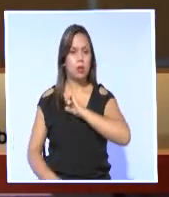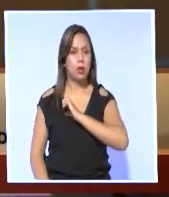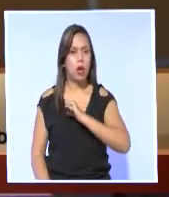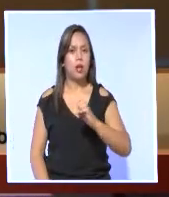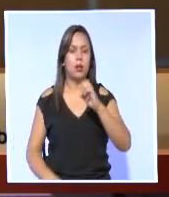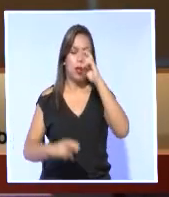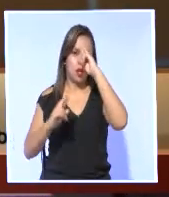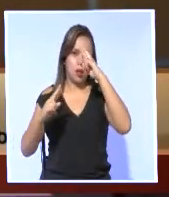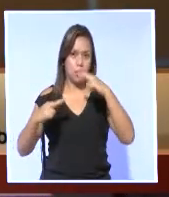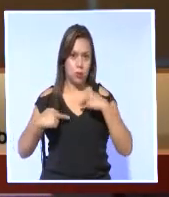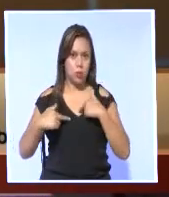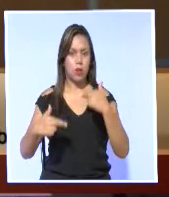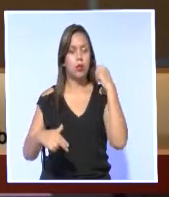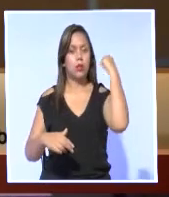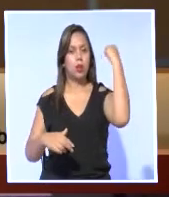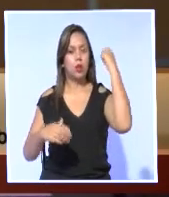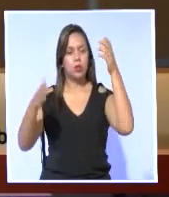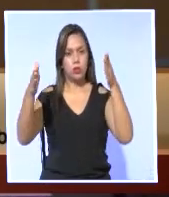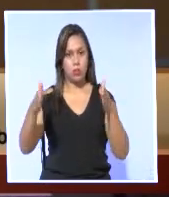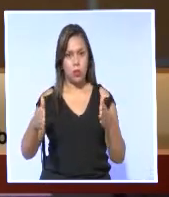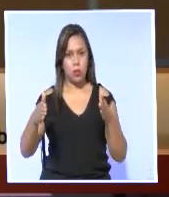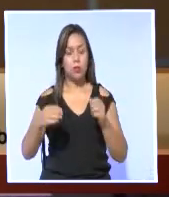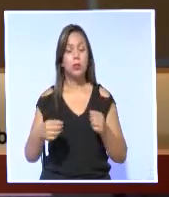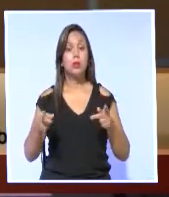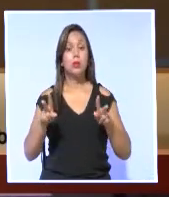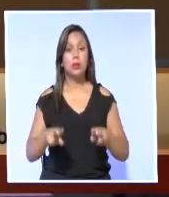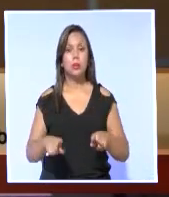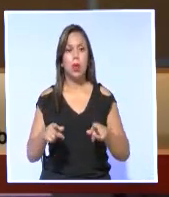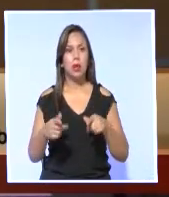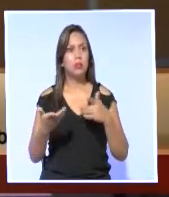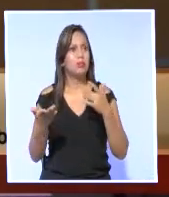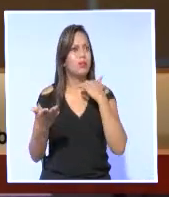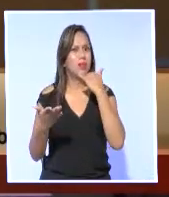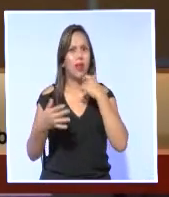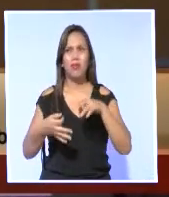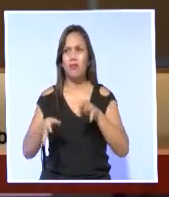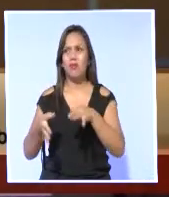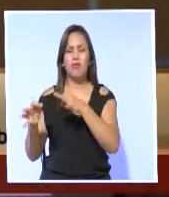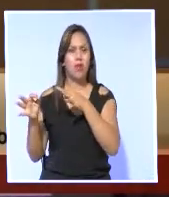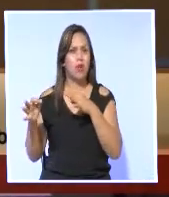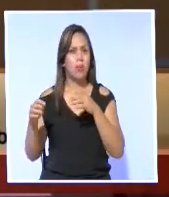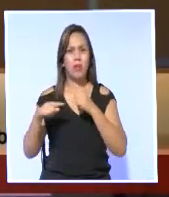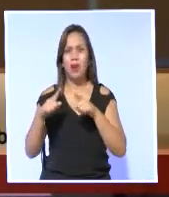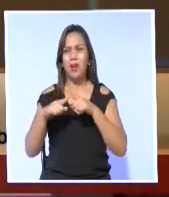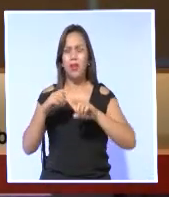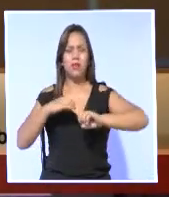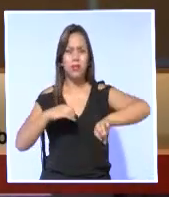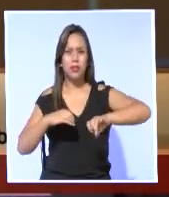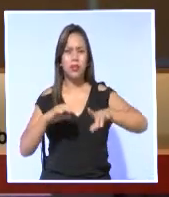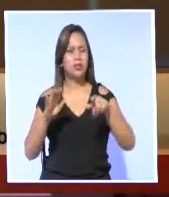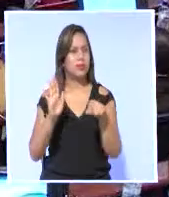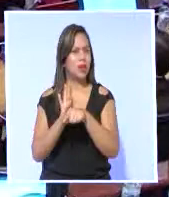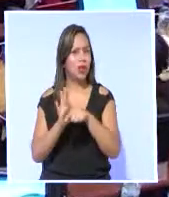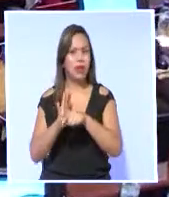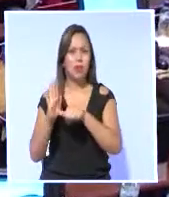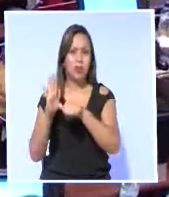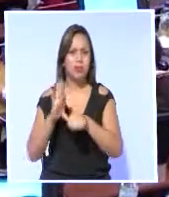y respeto a los derechos humanos y evitar toda forma de programación y publicidad racista.